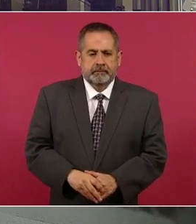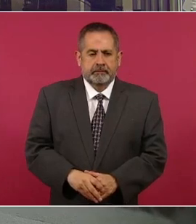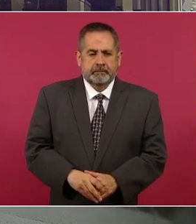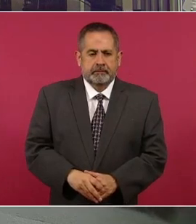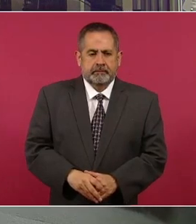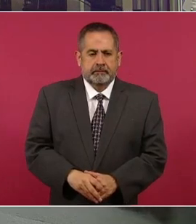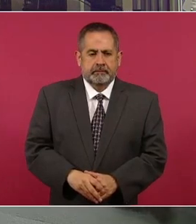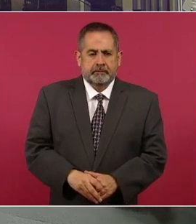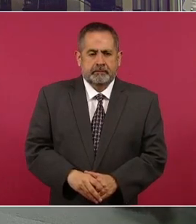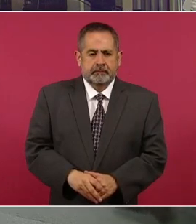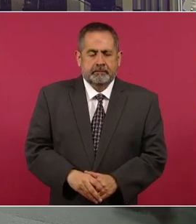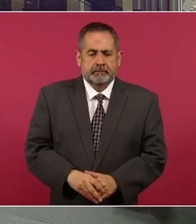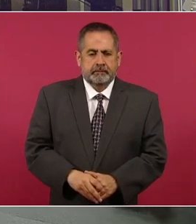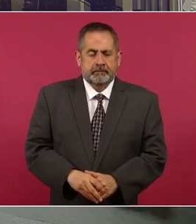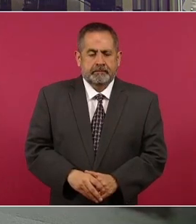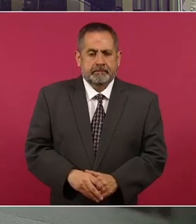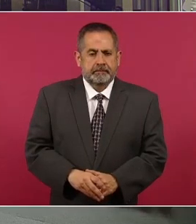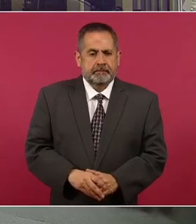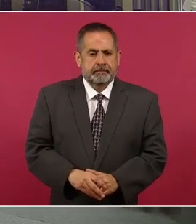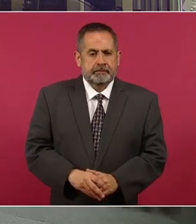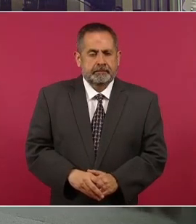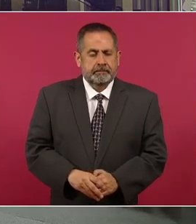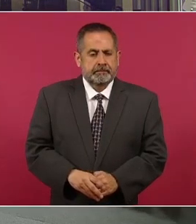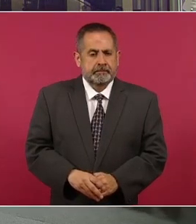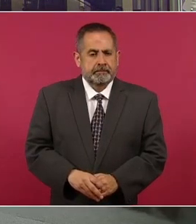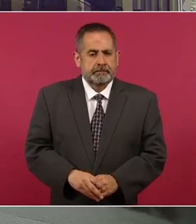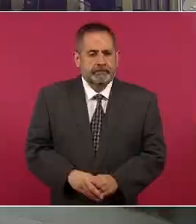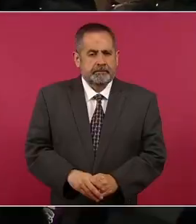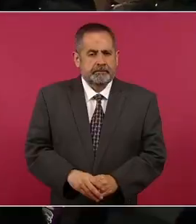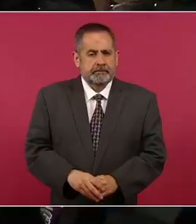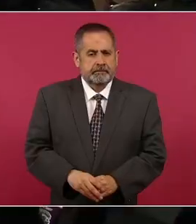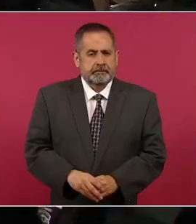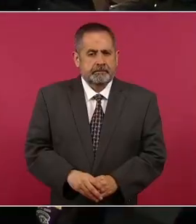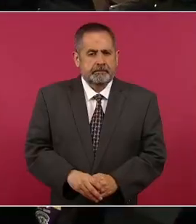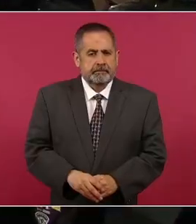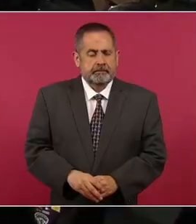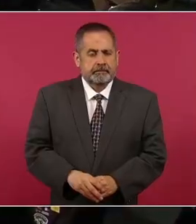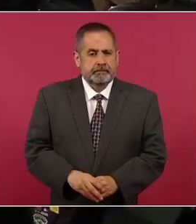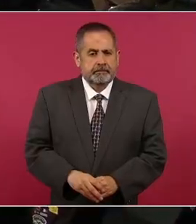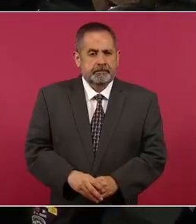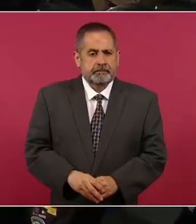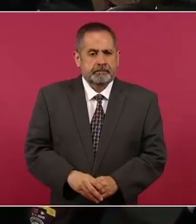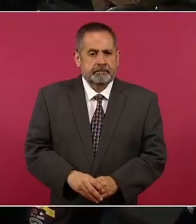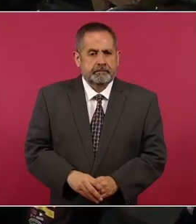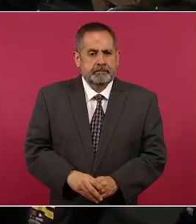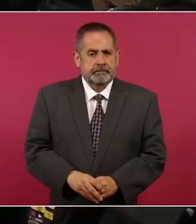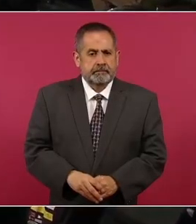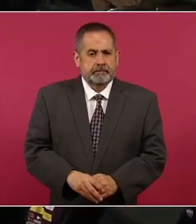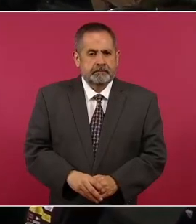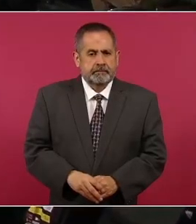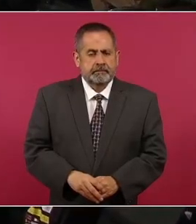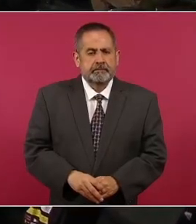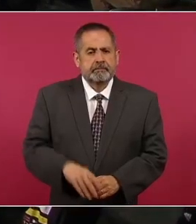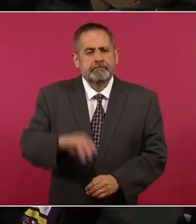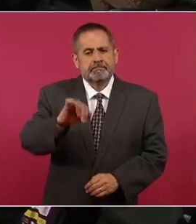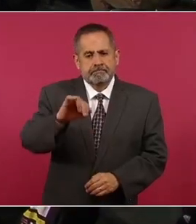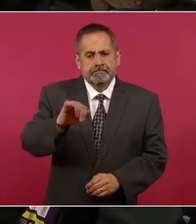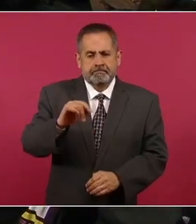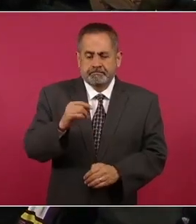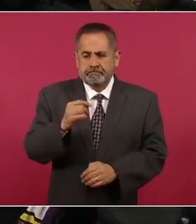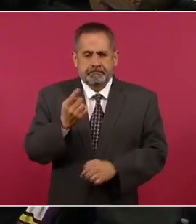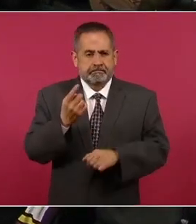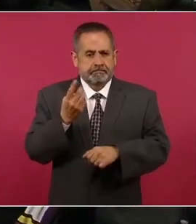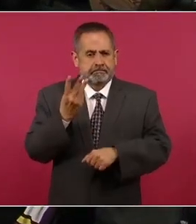Sí, van a darse mensajes